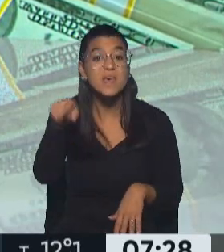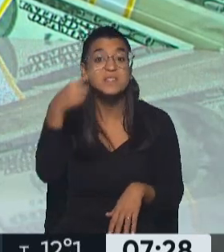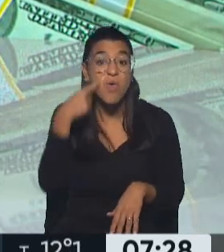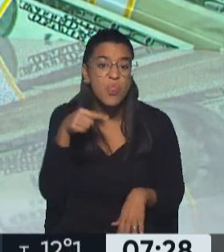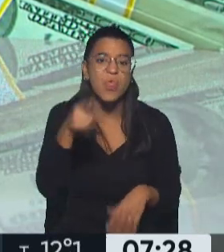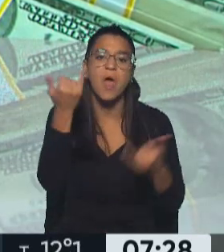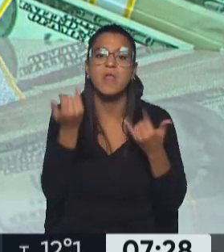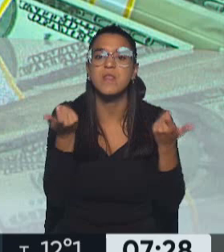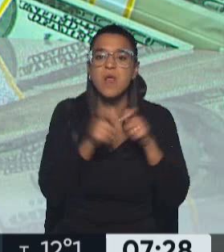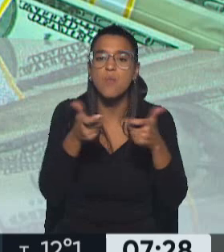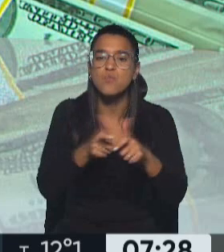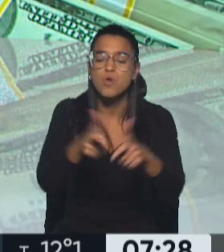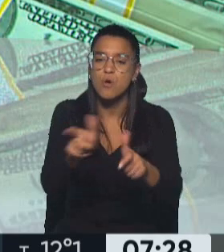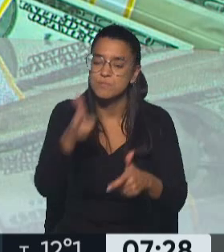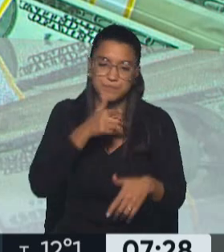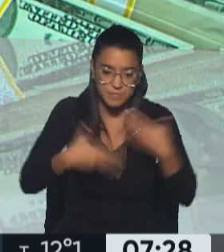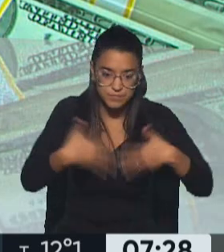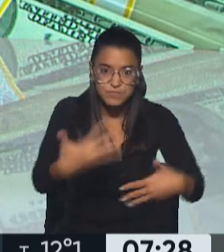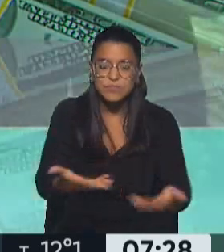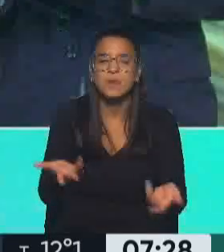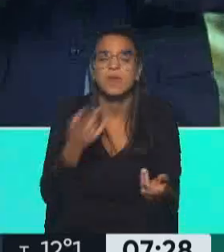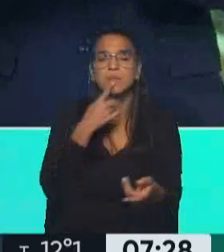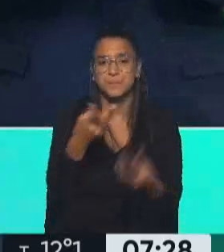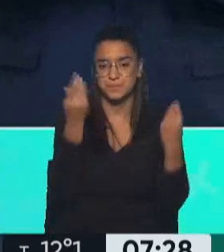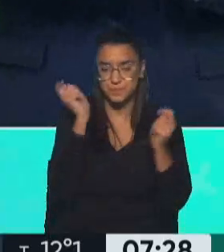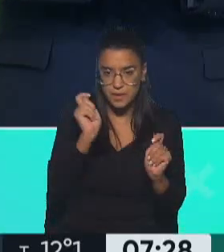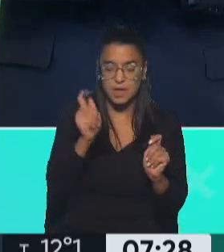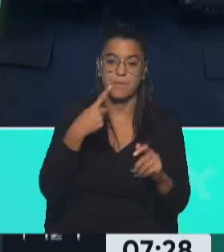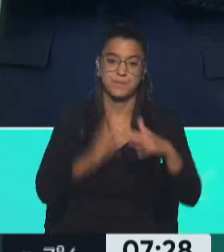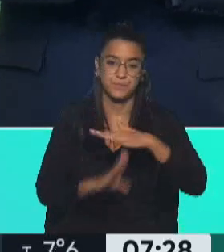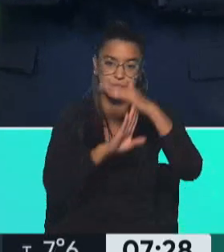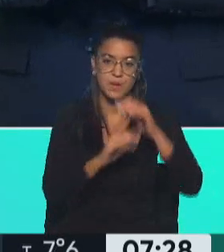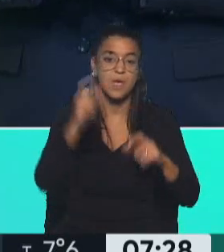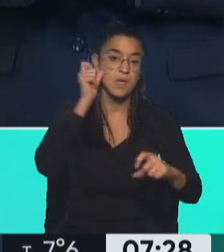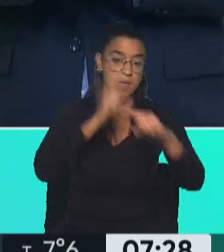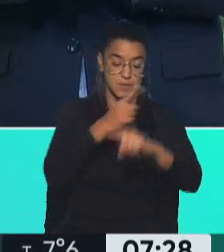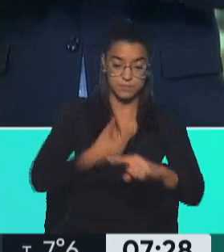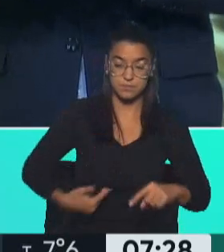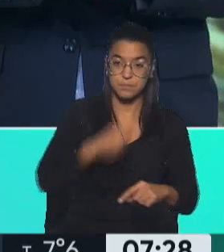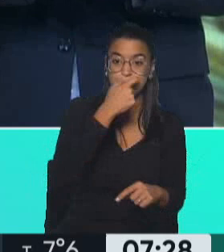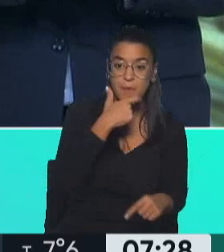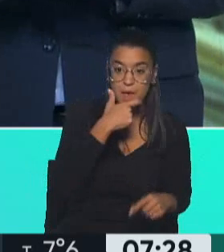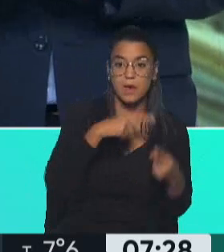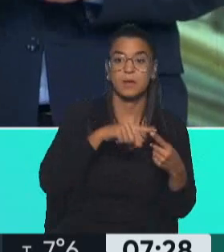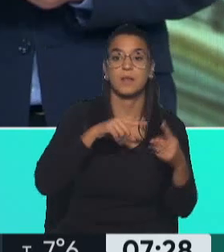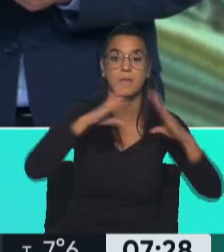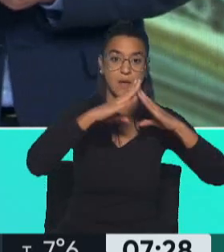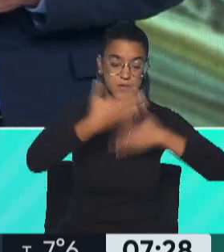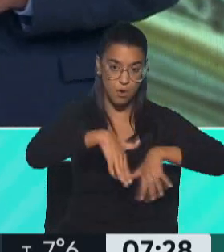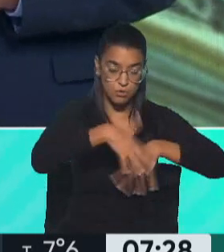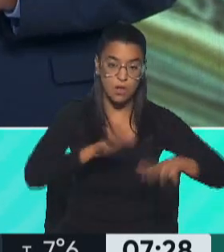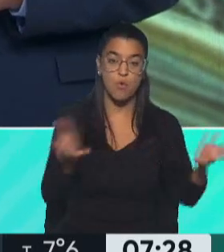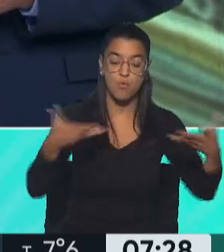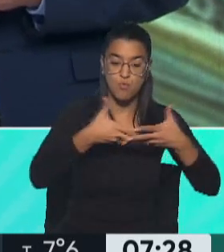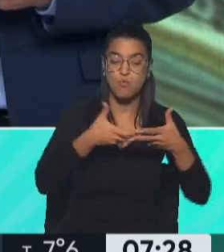serie de reuniones, casi te diría frenéticas, que tuvieron como protagonista al expresidente Mauricio Macri en Casa Rosada, con un